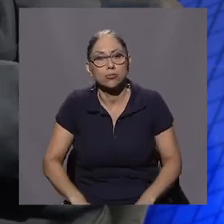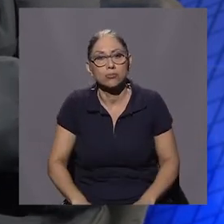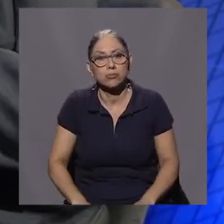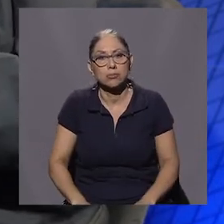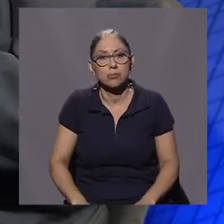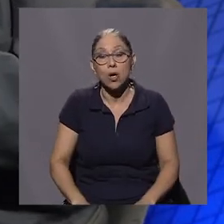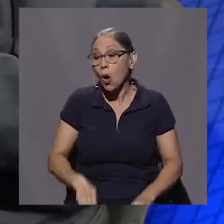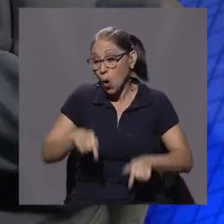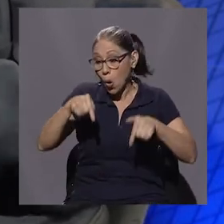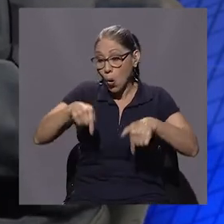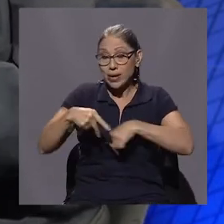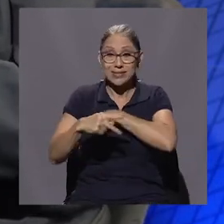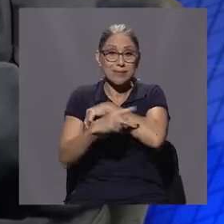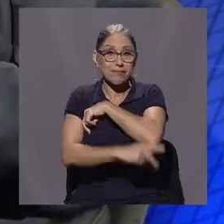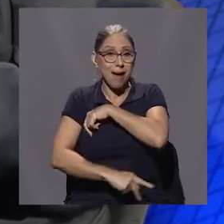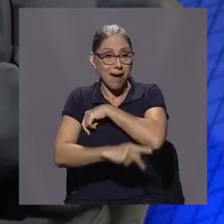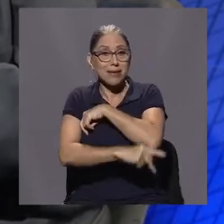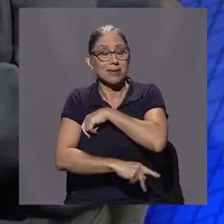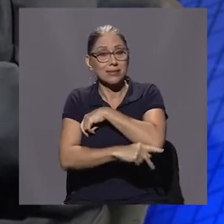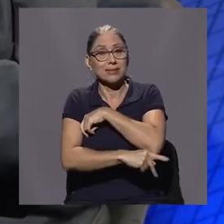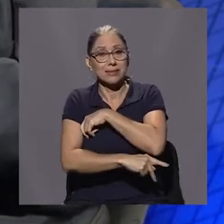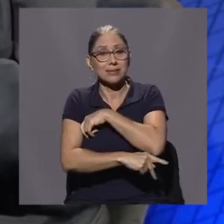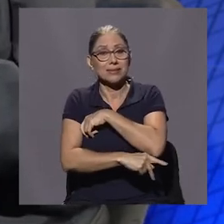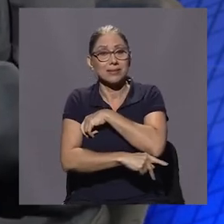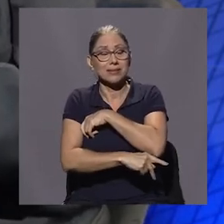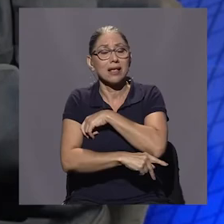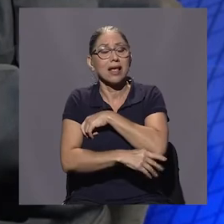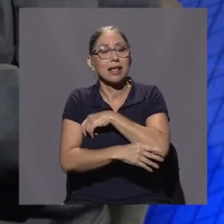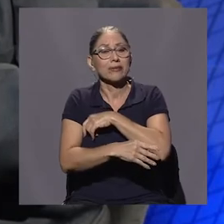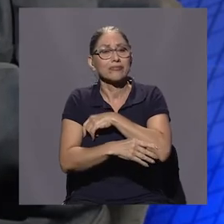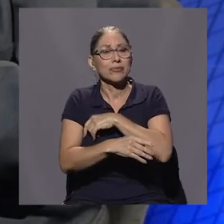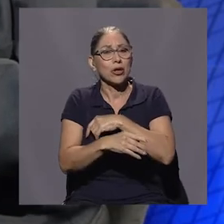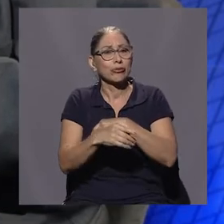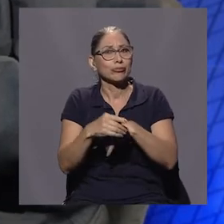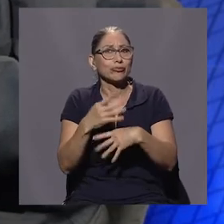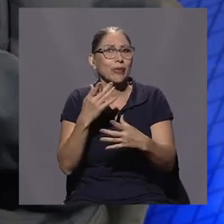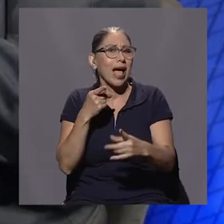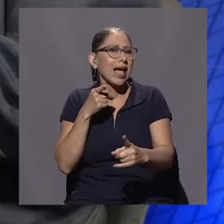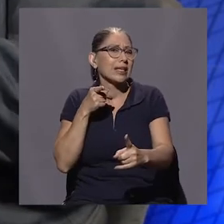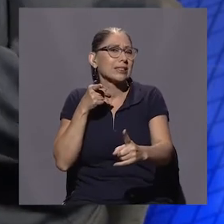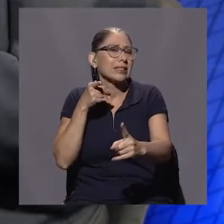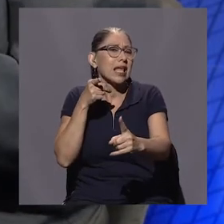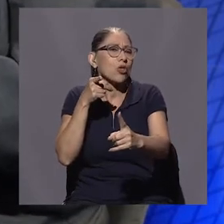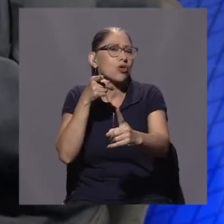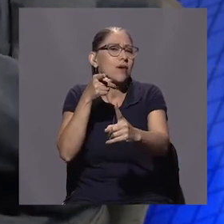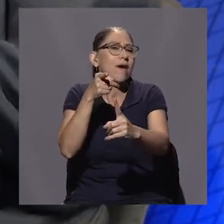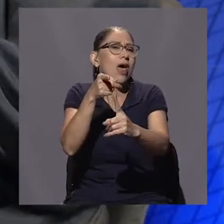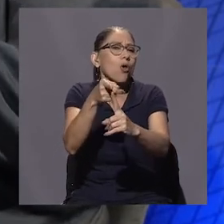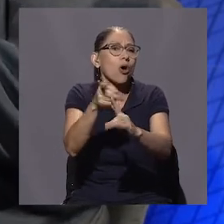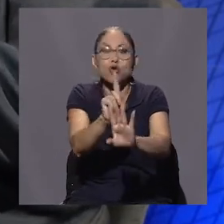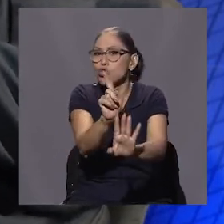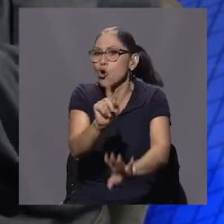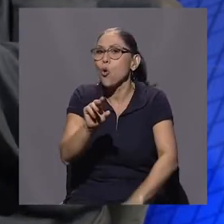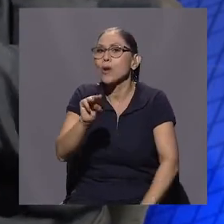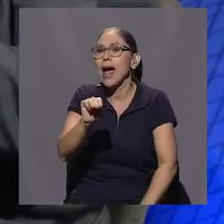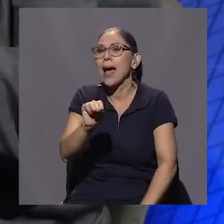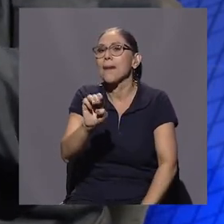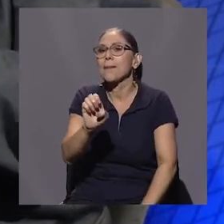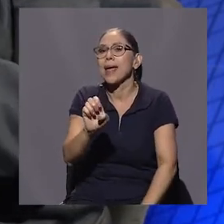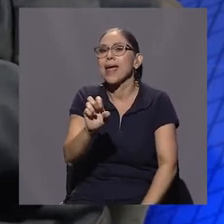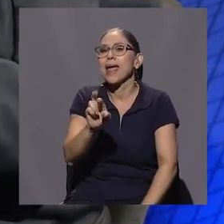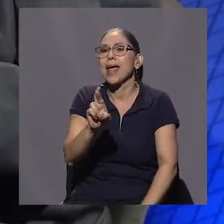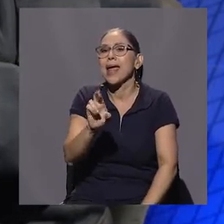ha sido llevado hacia una no meritocracia, cuidado, vamos a